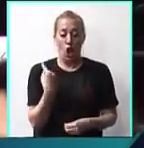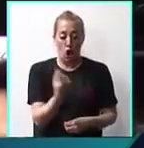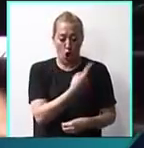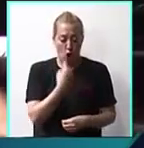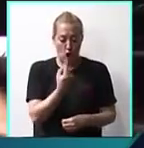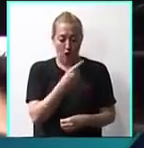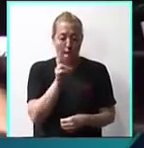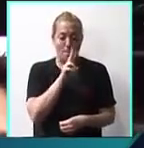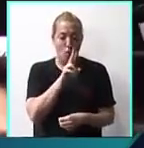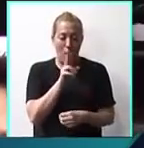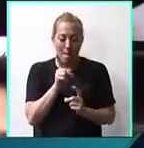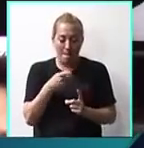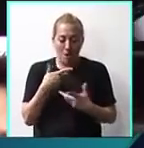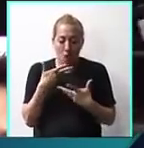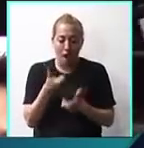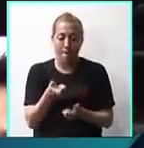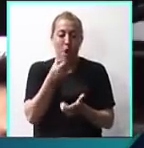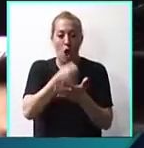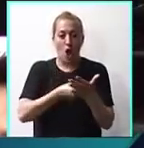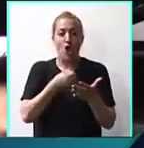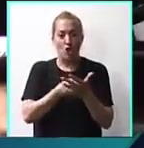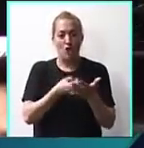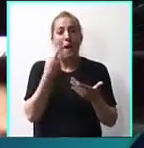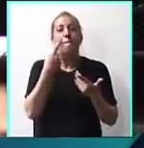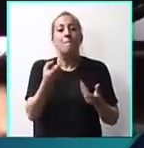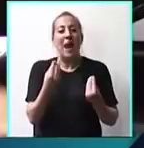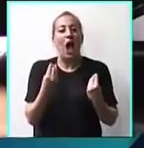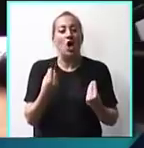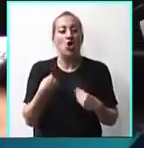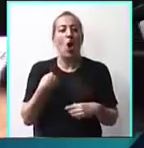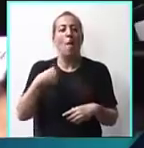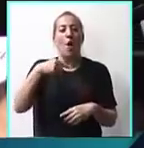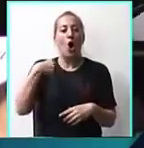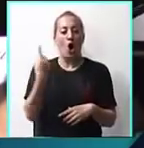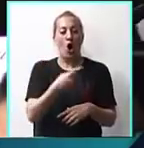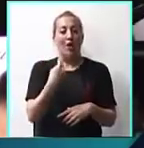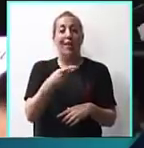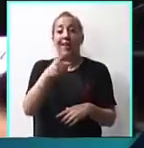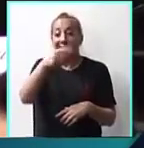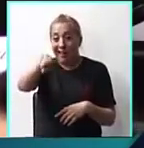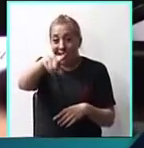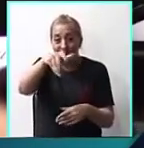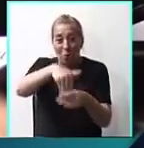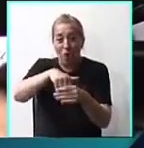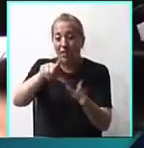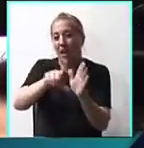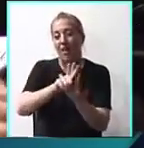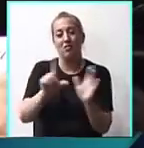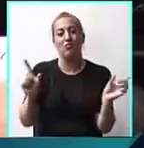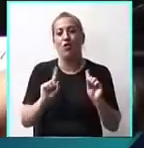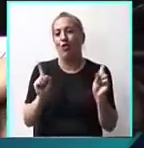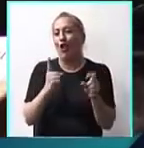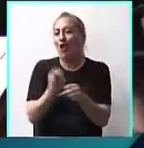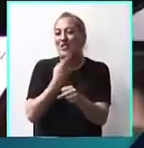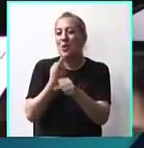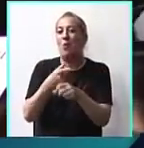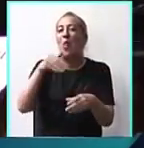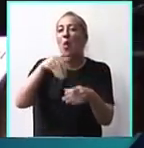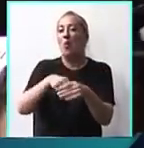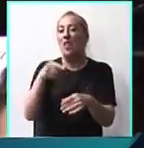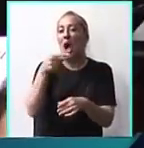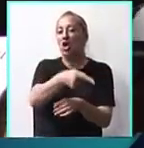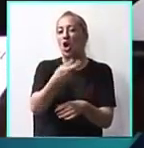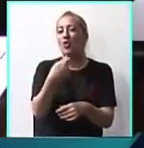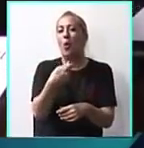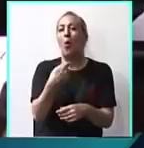acompañamos esa lucha, miren cómo nos ponemos. Los que votan esas leyes, no. No se puede votar contra las jubiladas y decir, miren cómo